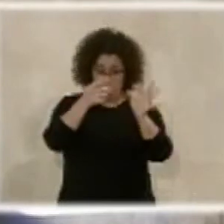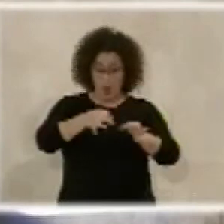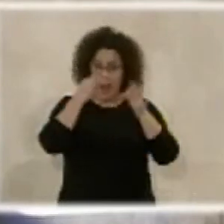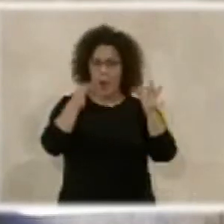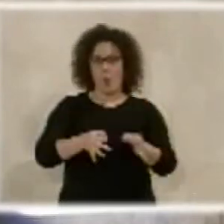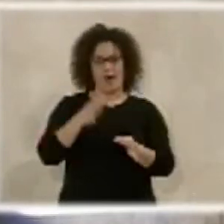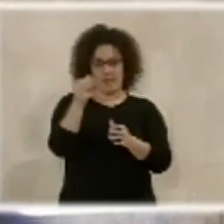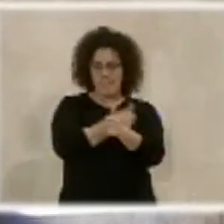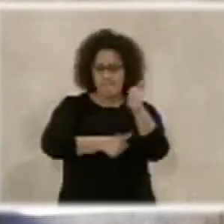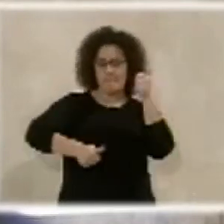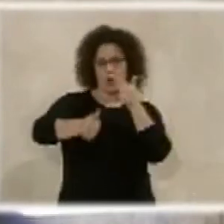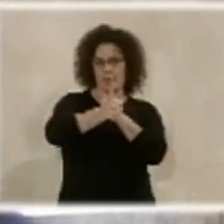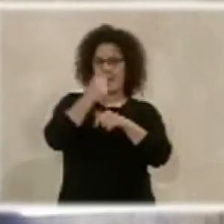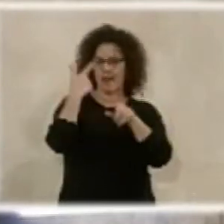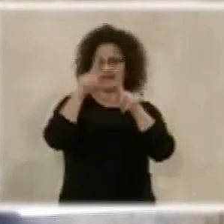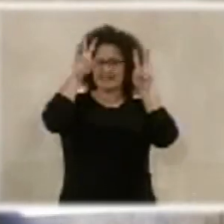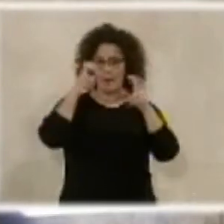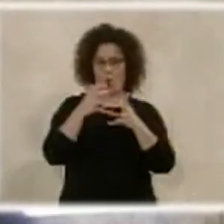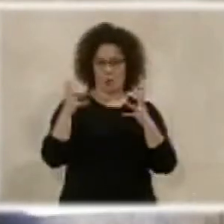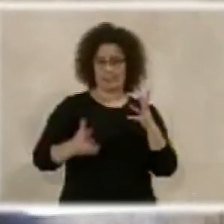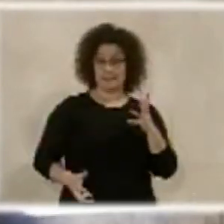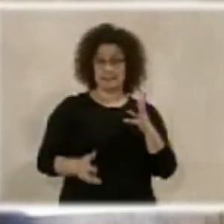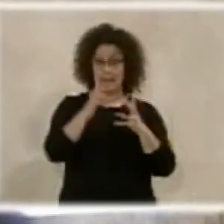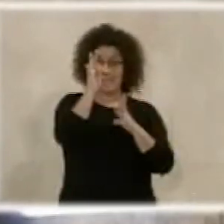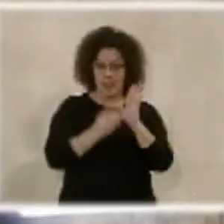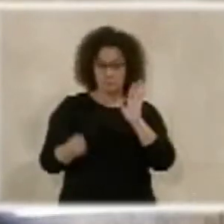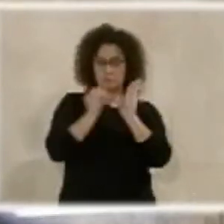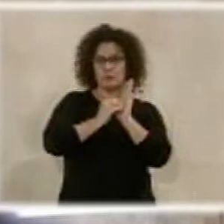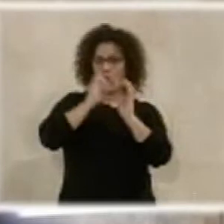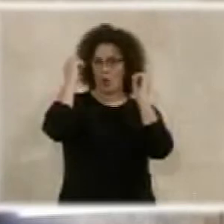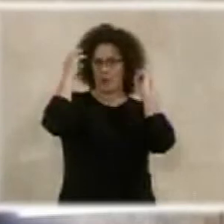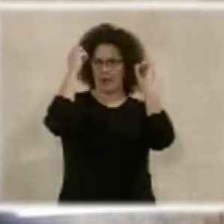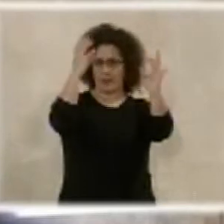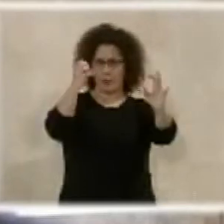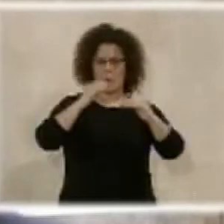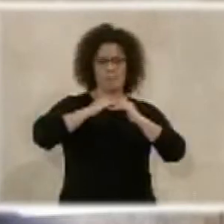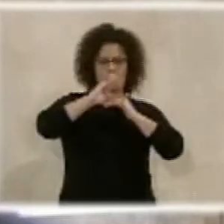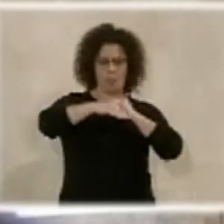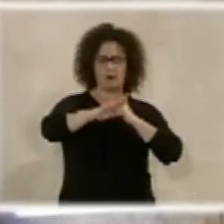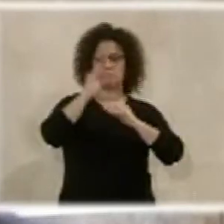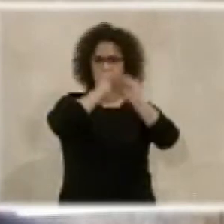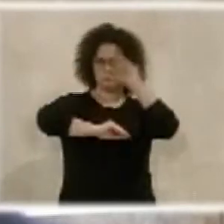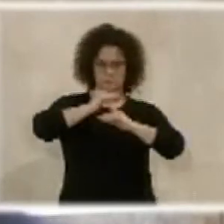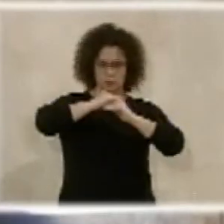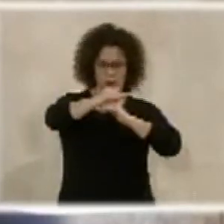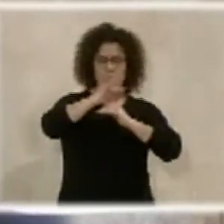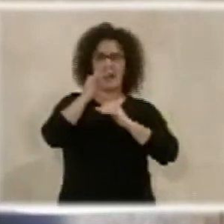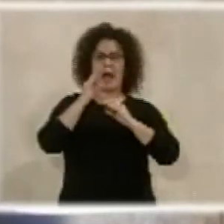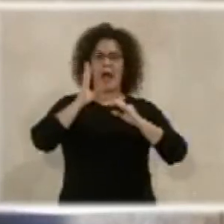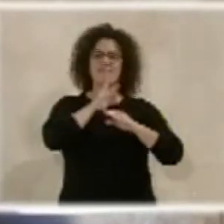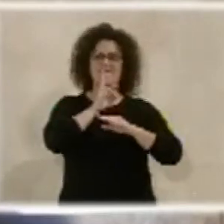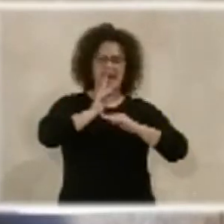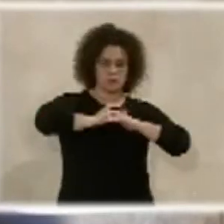que se consideren urgentes e incluir en todo caso la iluminación, el bacheado, el asfaltado y cuantas mejoras puedan